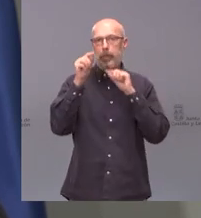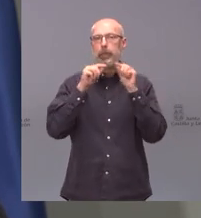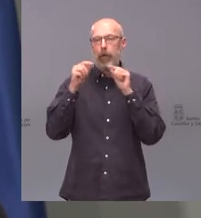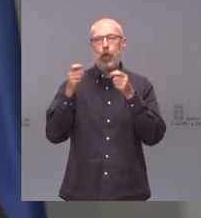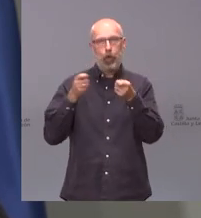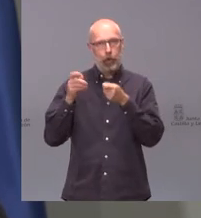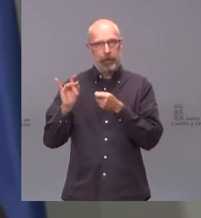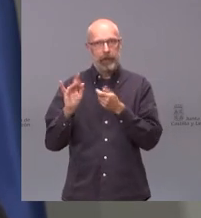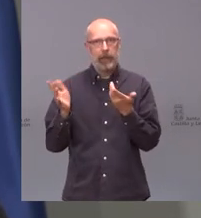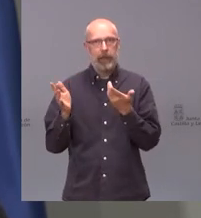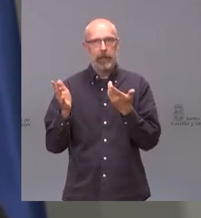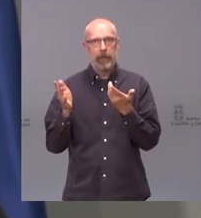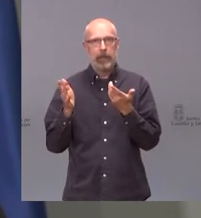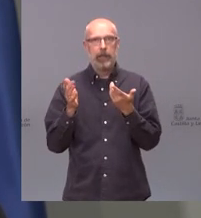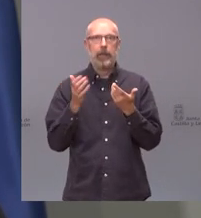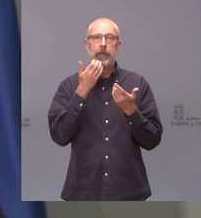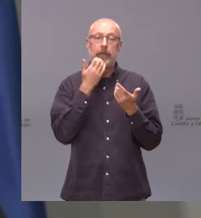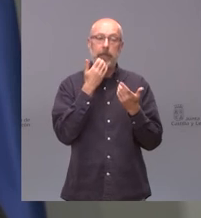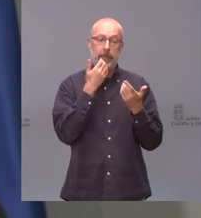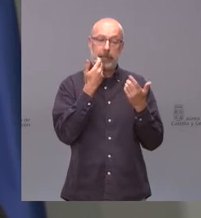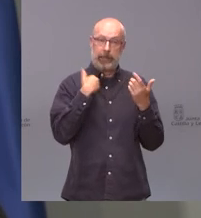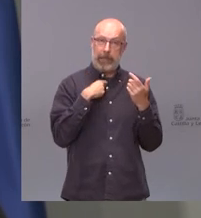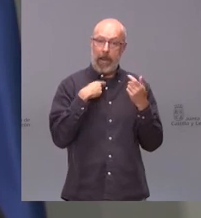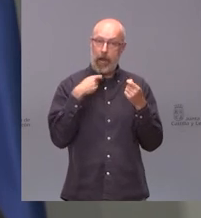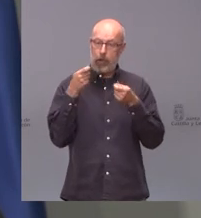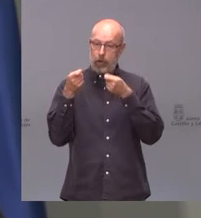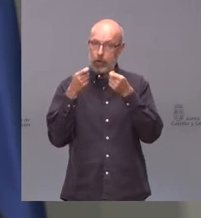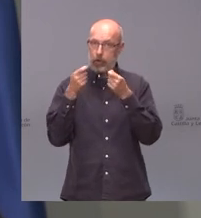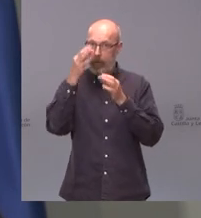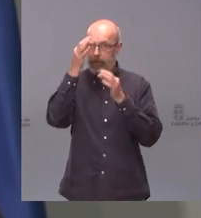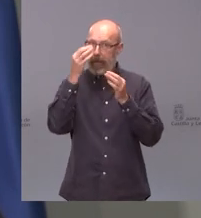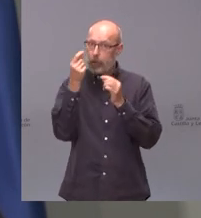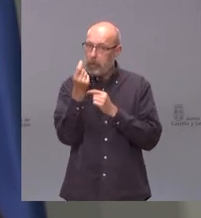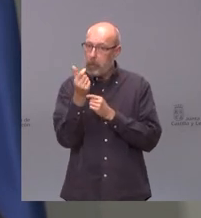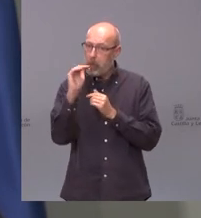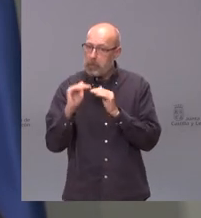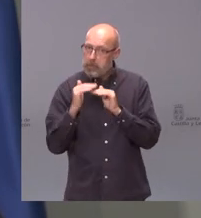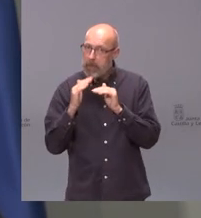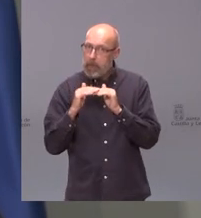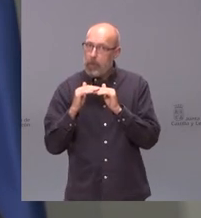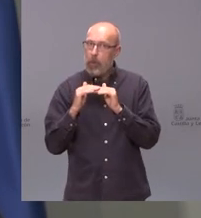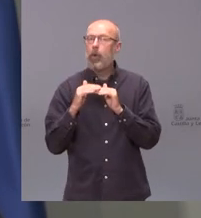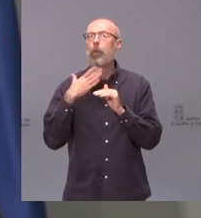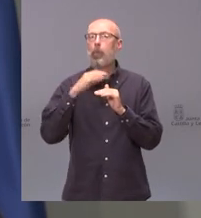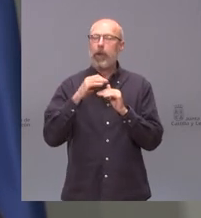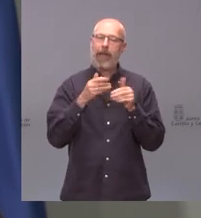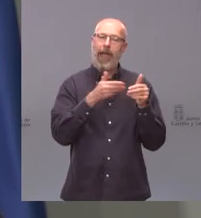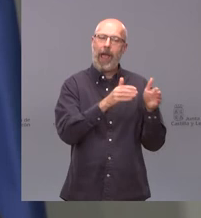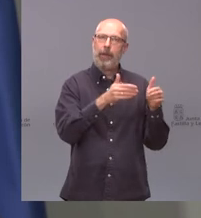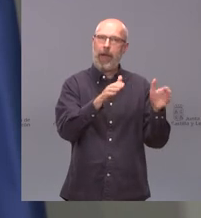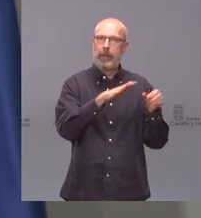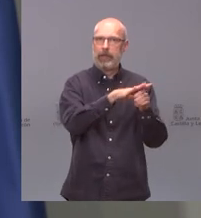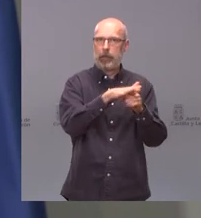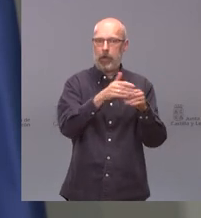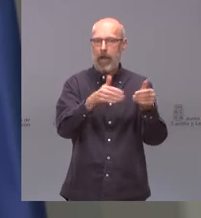partir de ahí lo que hacemos que es ir abriendo actividades de tal manera que consigamos el 80% de la efectividad con el